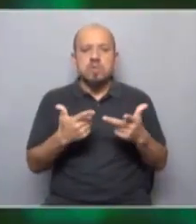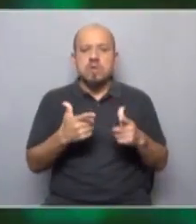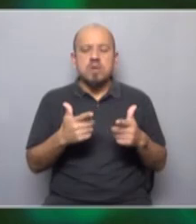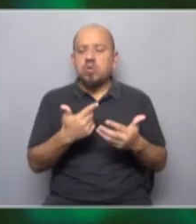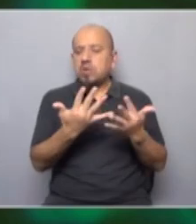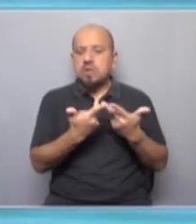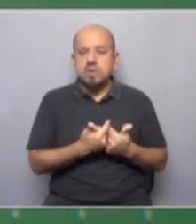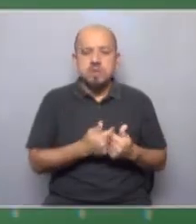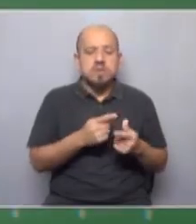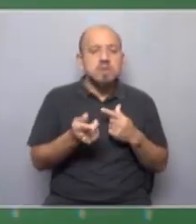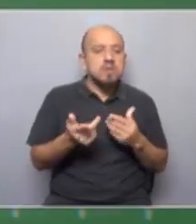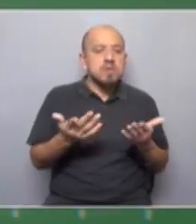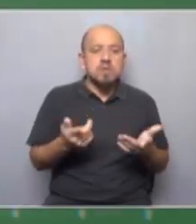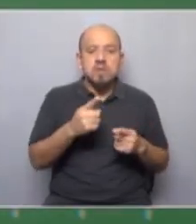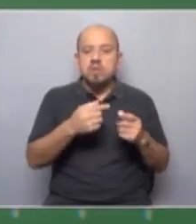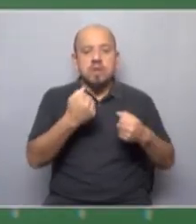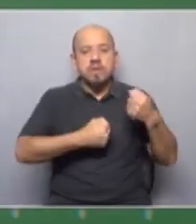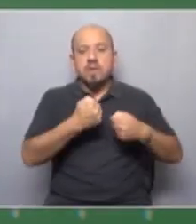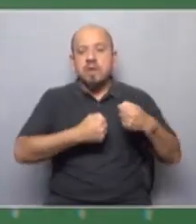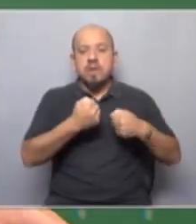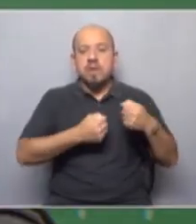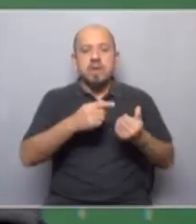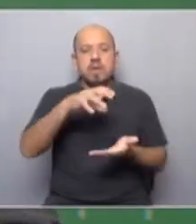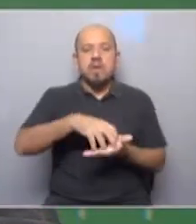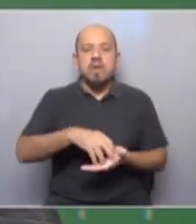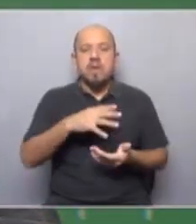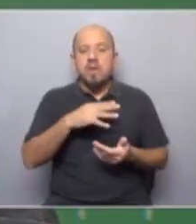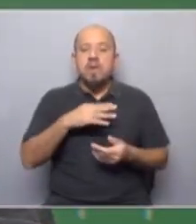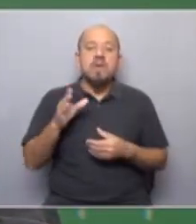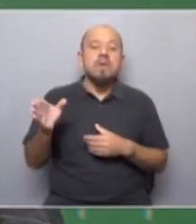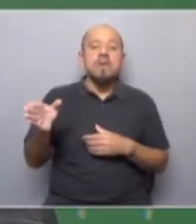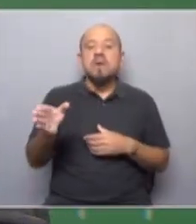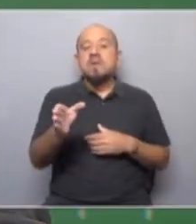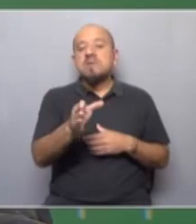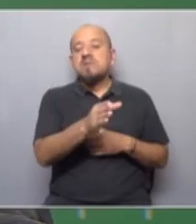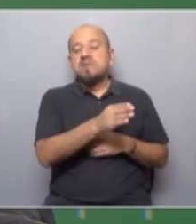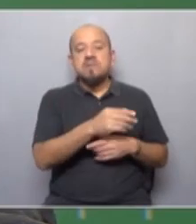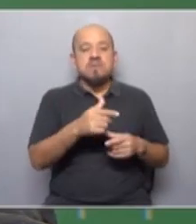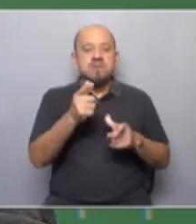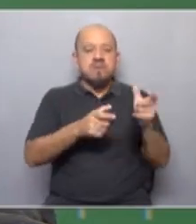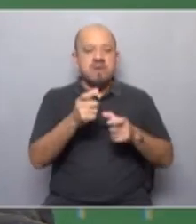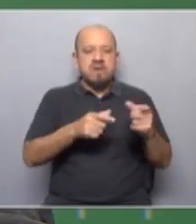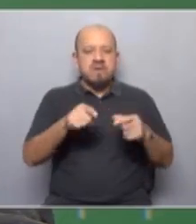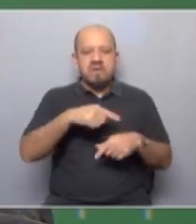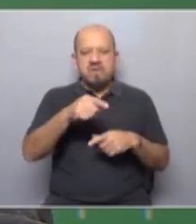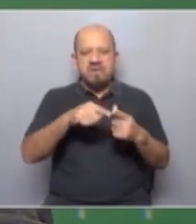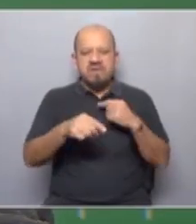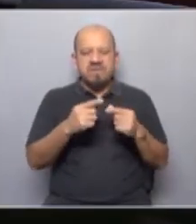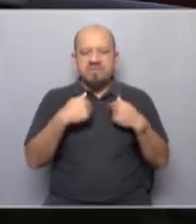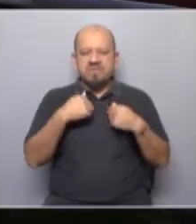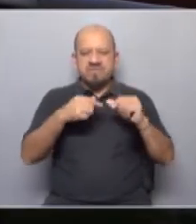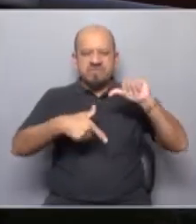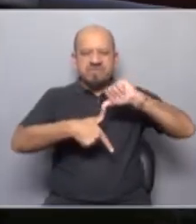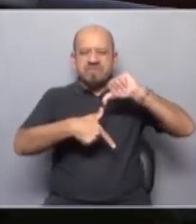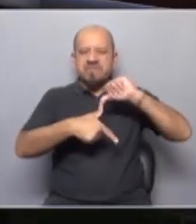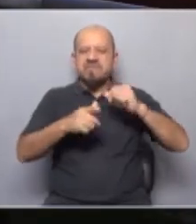tener claridad no ser una fábrica no ser un centro comercial hay que salir a la búsqueda de gente dispersa bueno en América Latina son